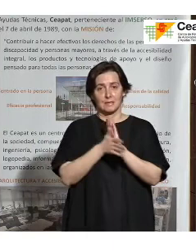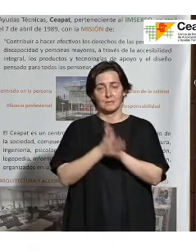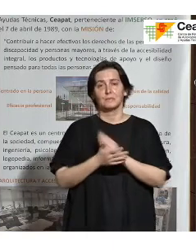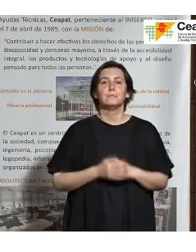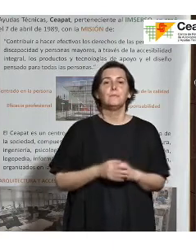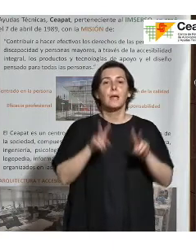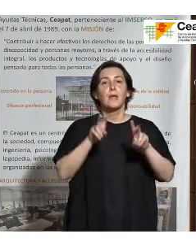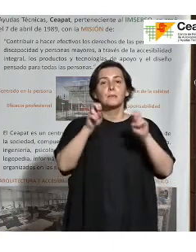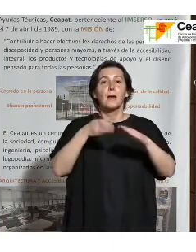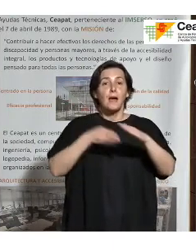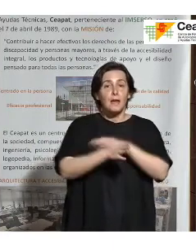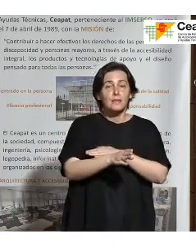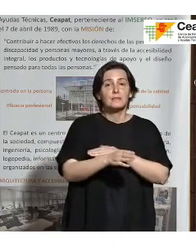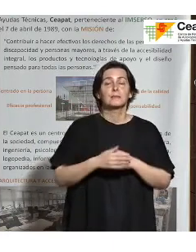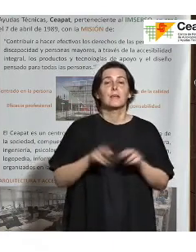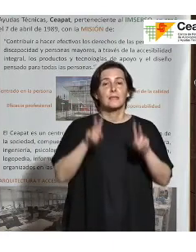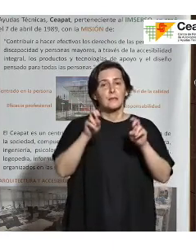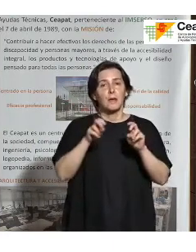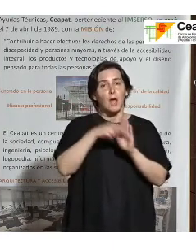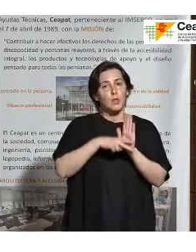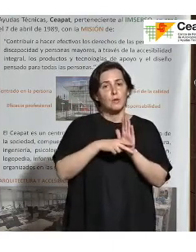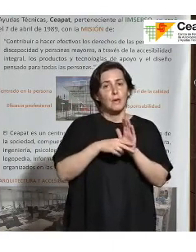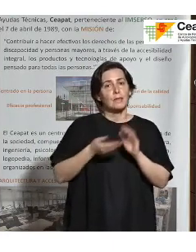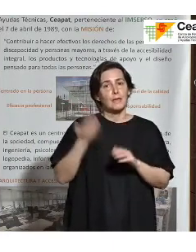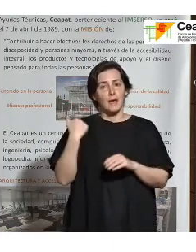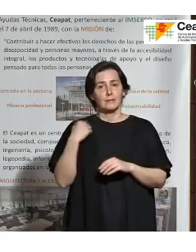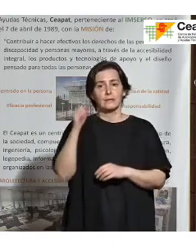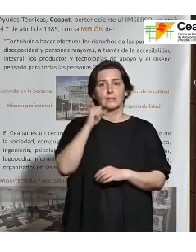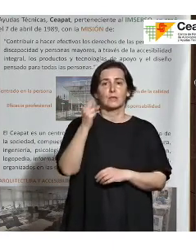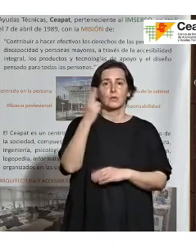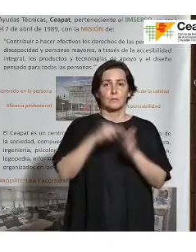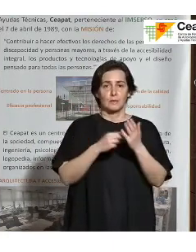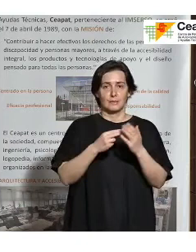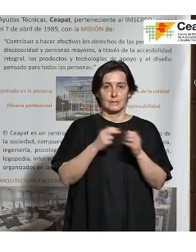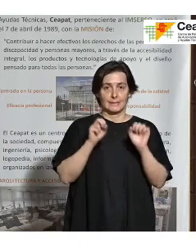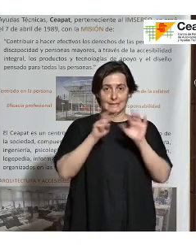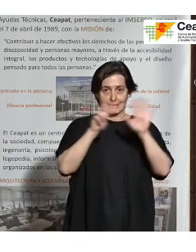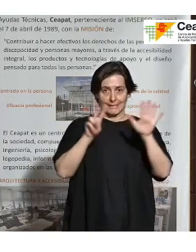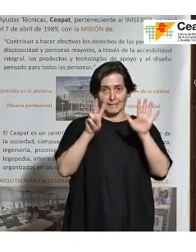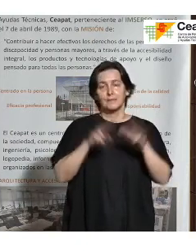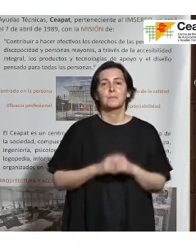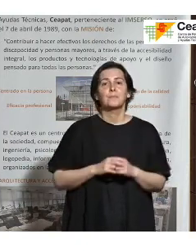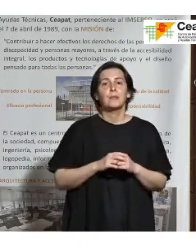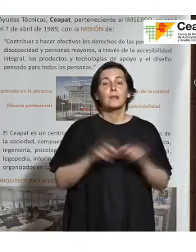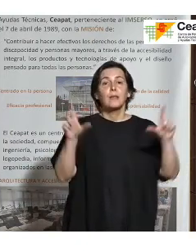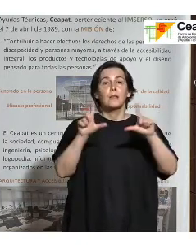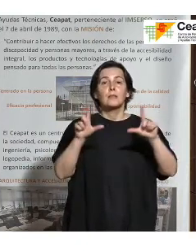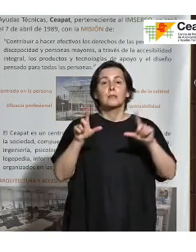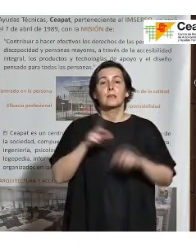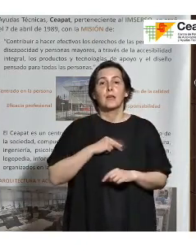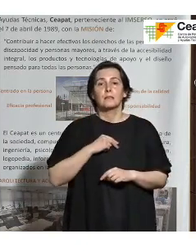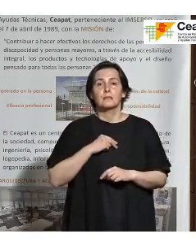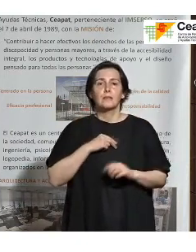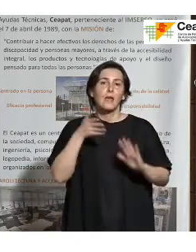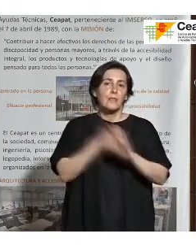accesibilidad respecto a la anterior norma del año 2007. La teleasistencia se define como un